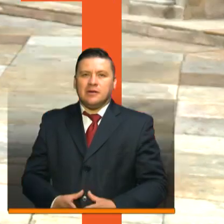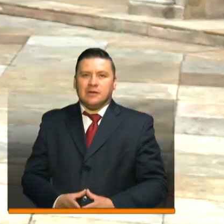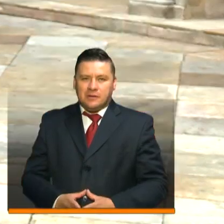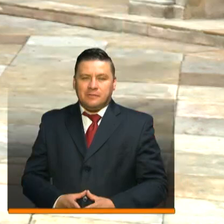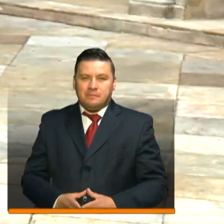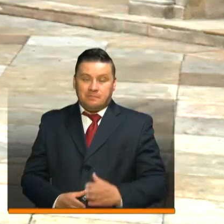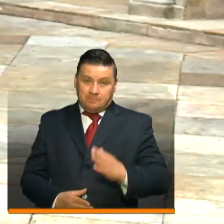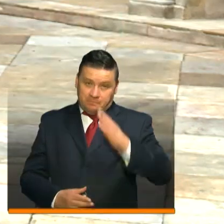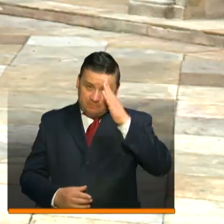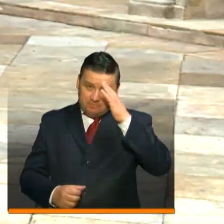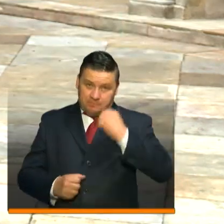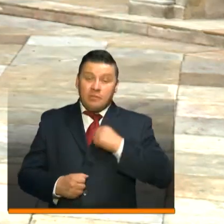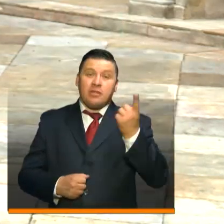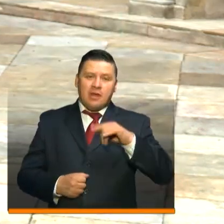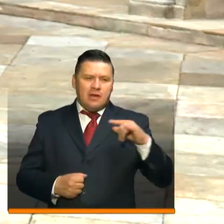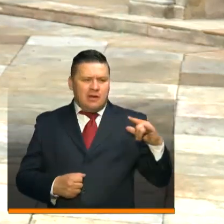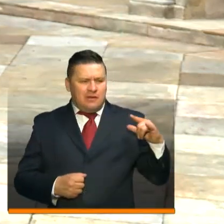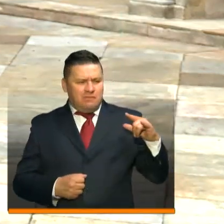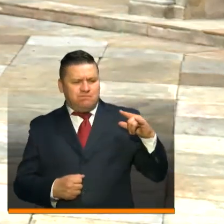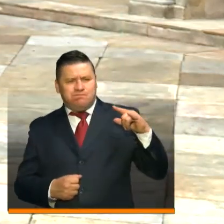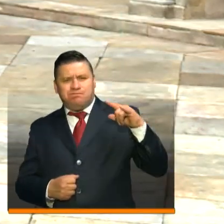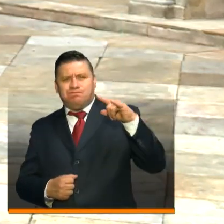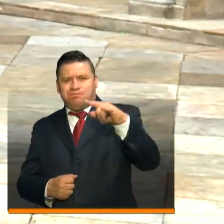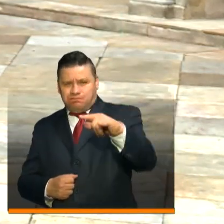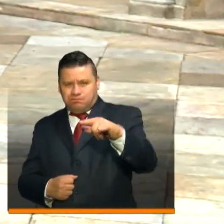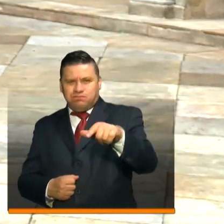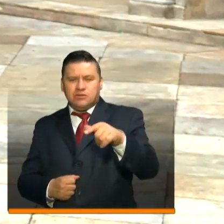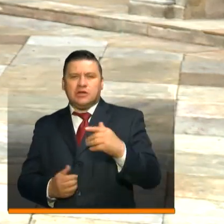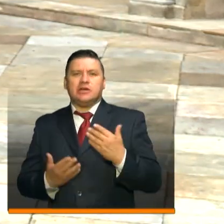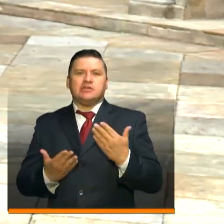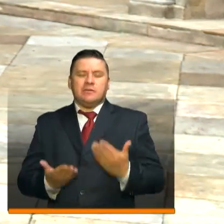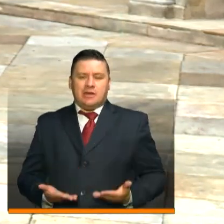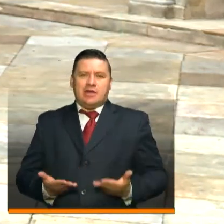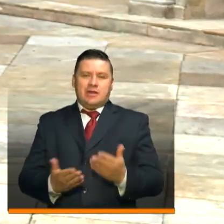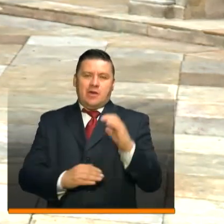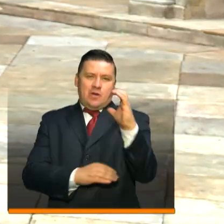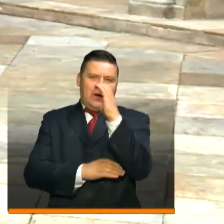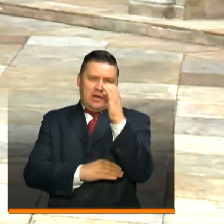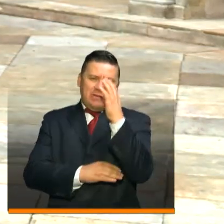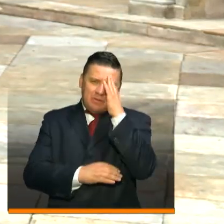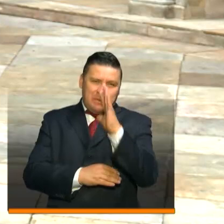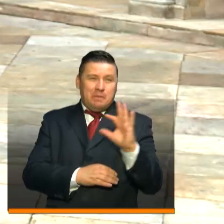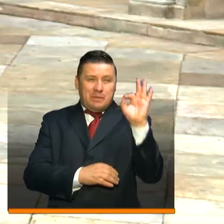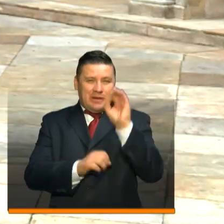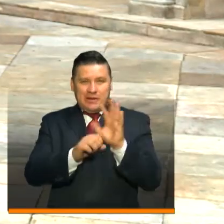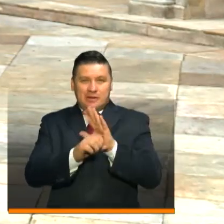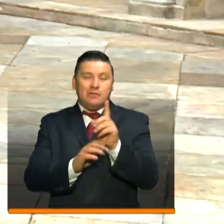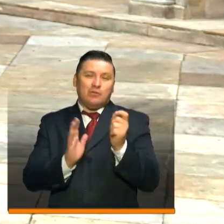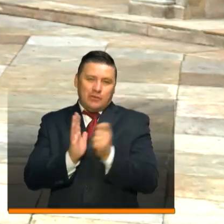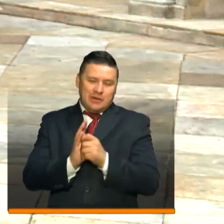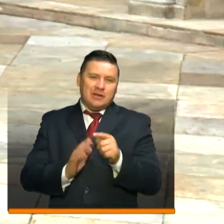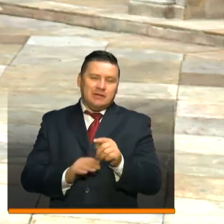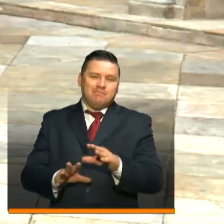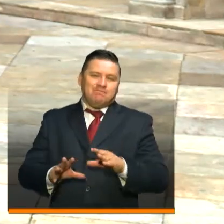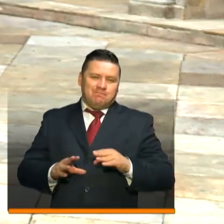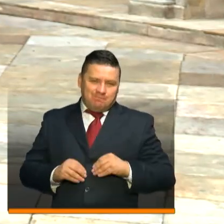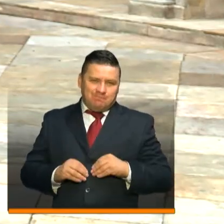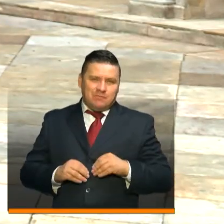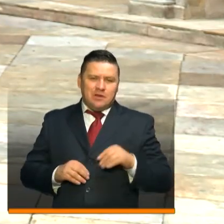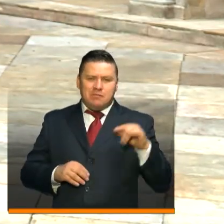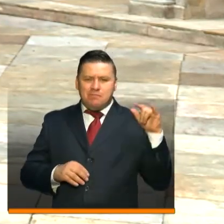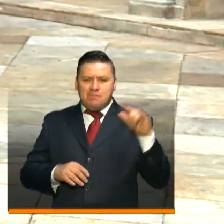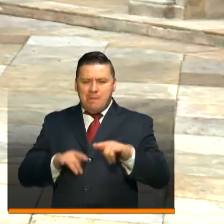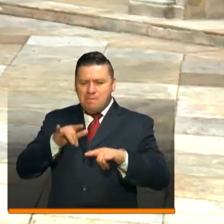La Fuerza Aérea también ha desplegado a sus hombres y técnica para servirle al país y hacerle frente a esta pandemia. Por esta razón, adaptó varios